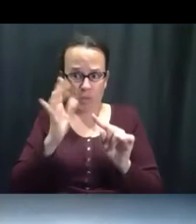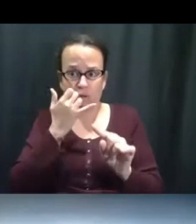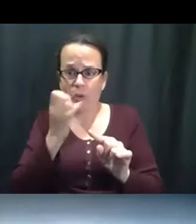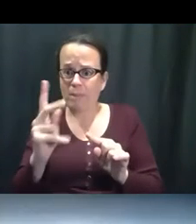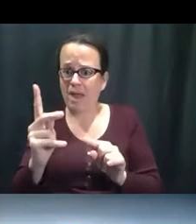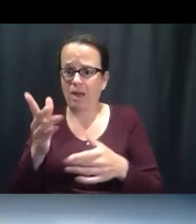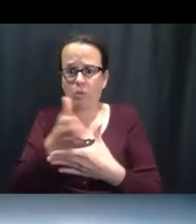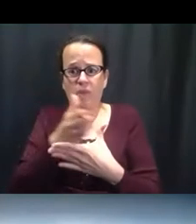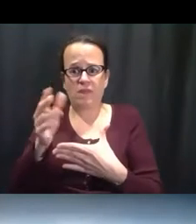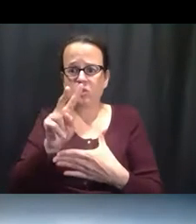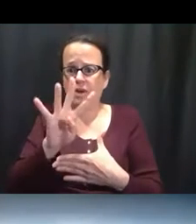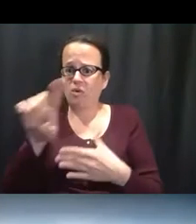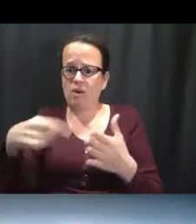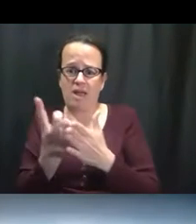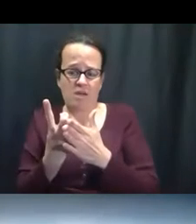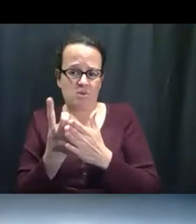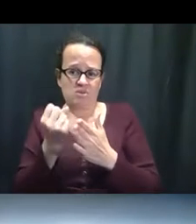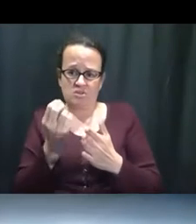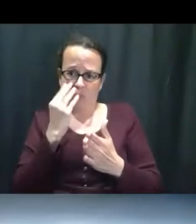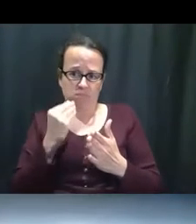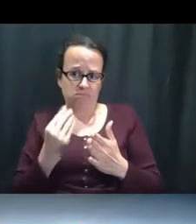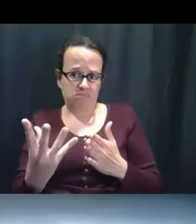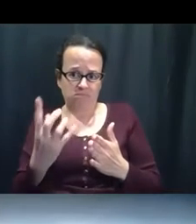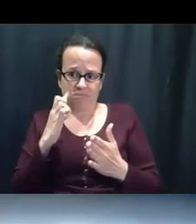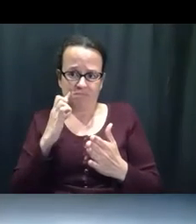mensaje, pero ellos llaman en 24 horas.